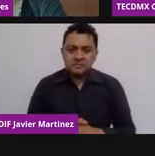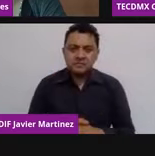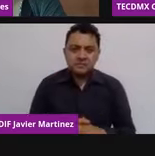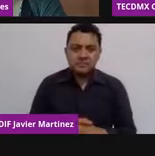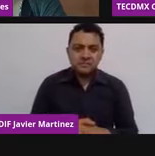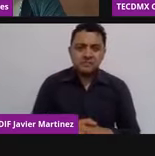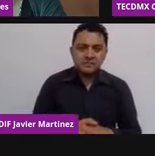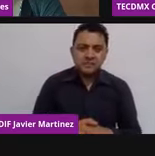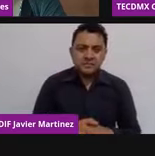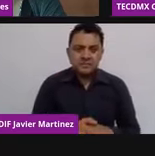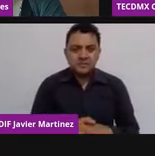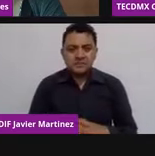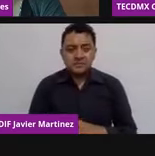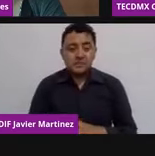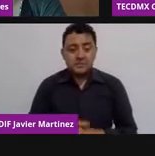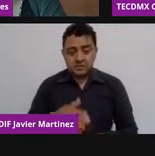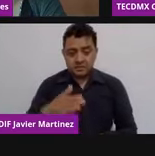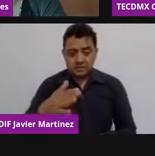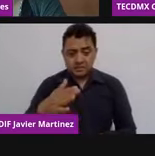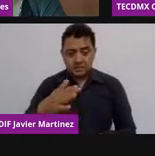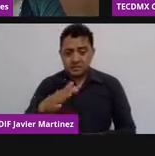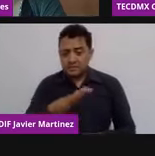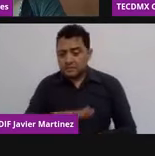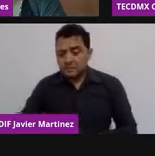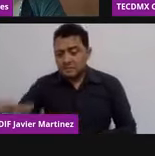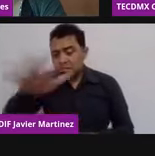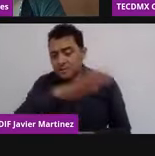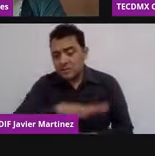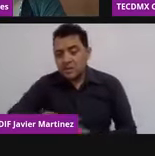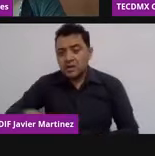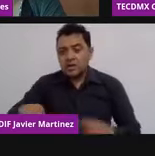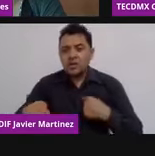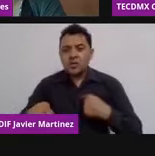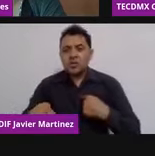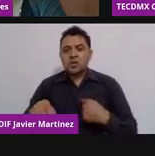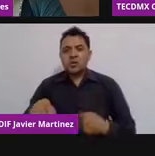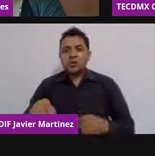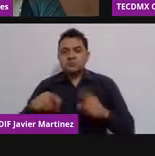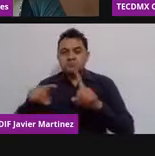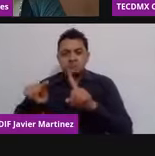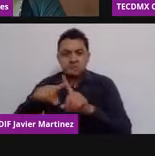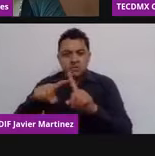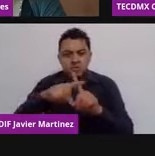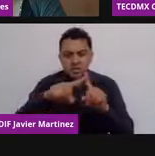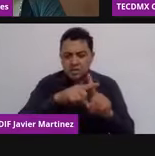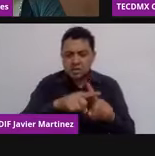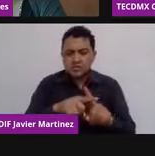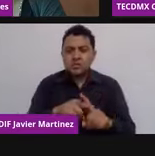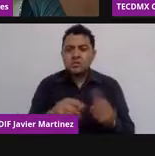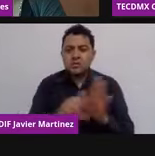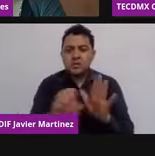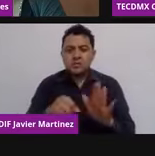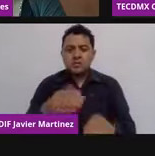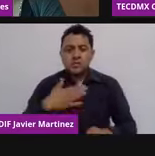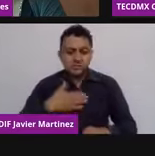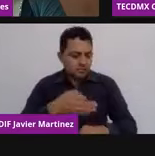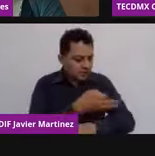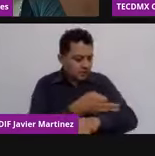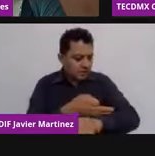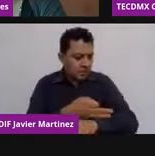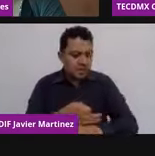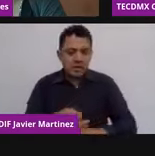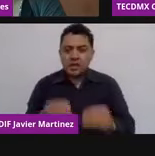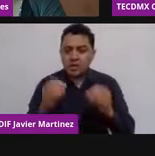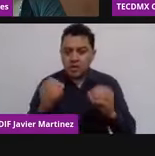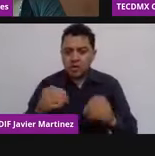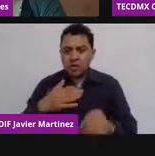impactos en mi comunidad en mi comunidad me puedo ir desde mi entorno pequeño que puede ser mi familia hasta el grande que puede ser mi ciudad mi ciudad